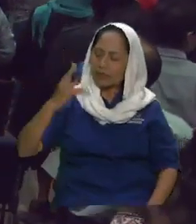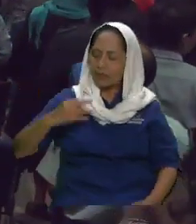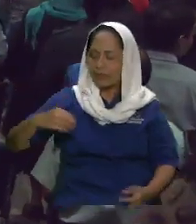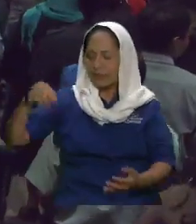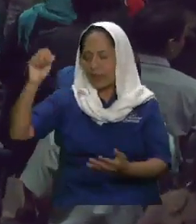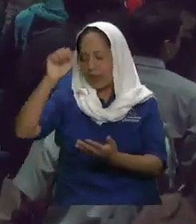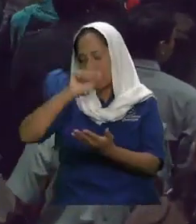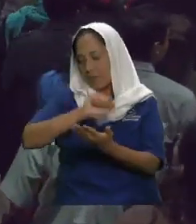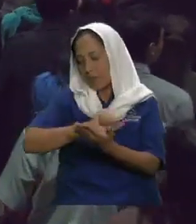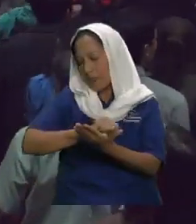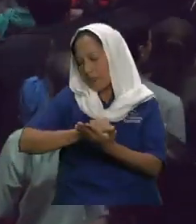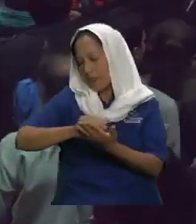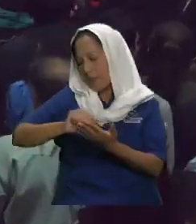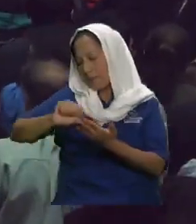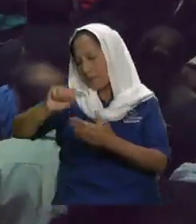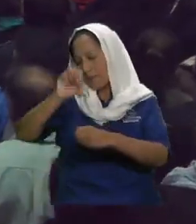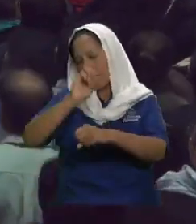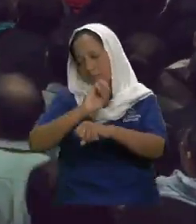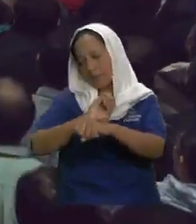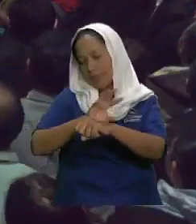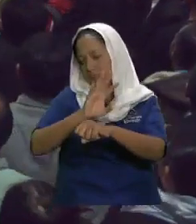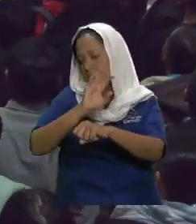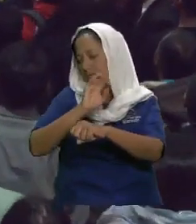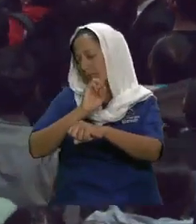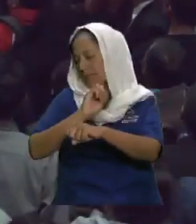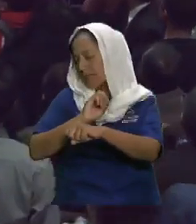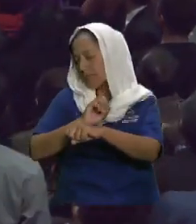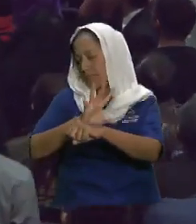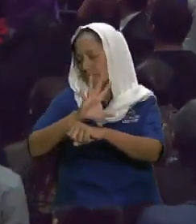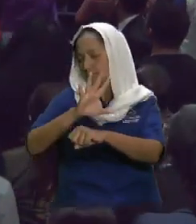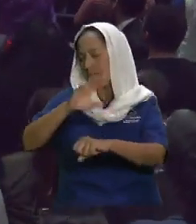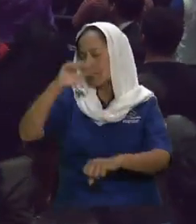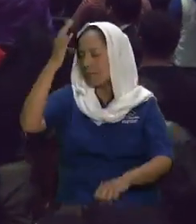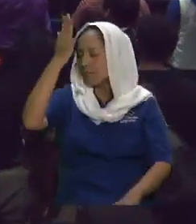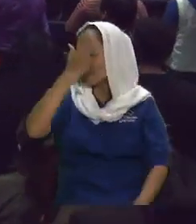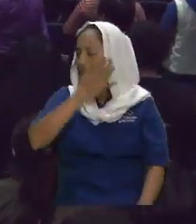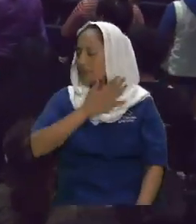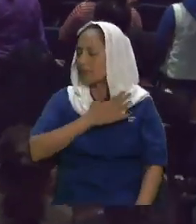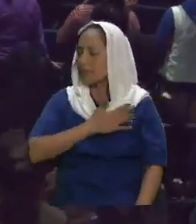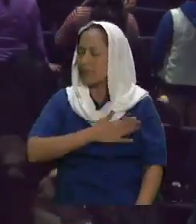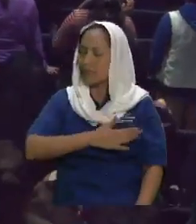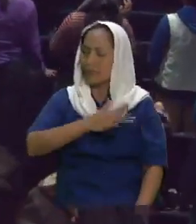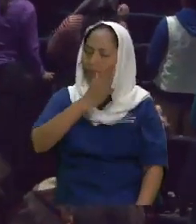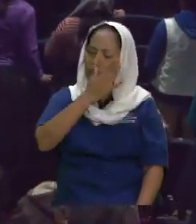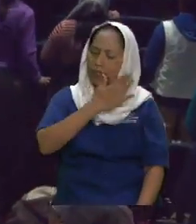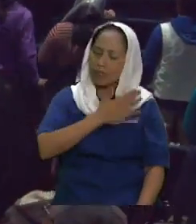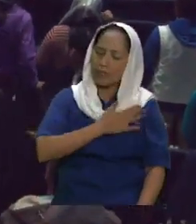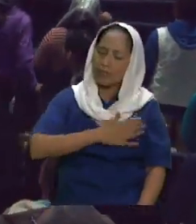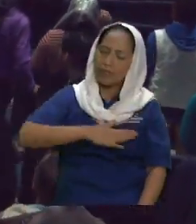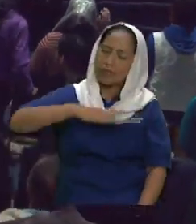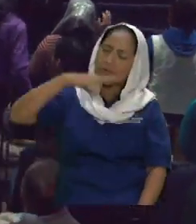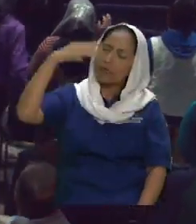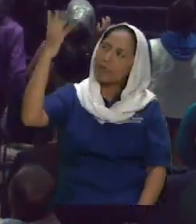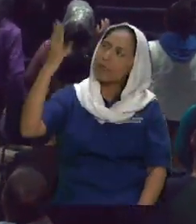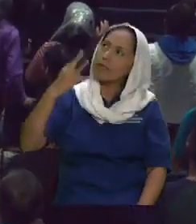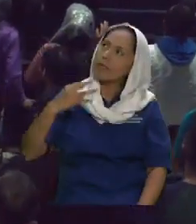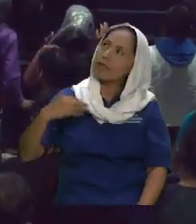consejero consejero y consolador y consolador